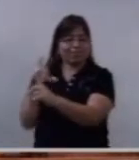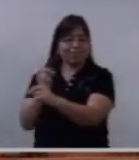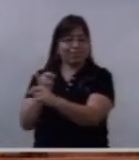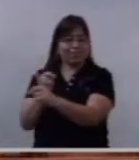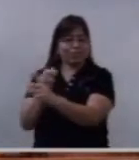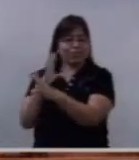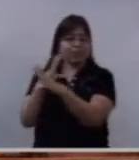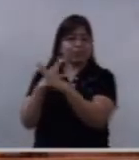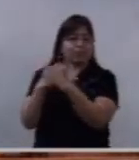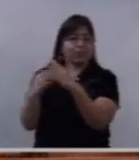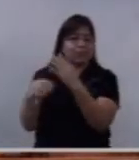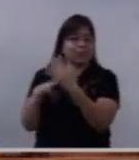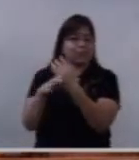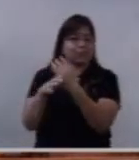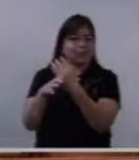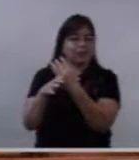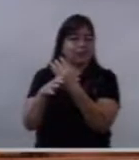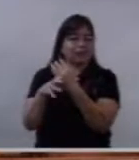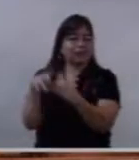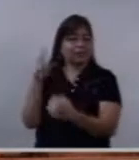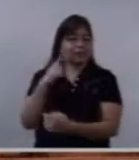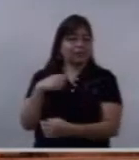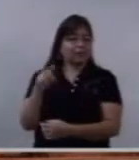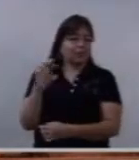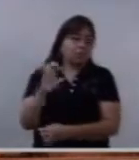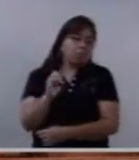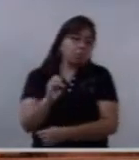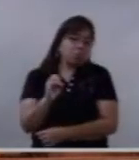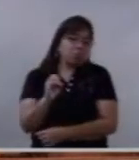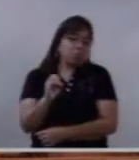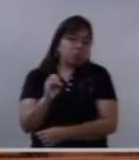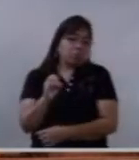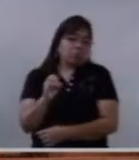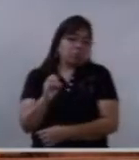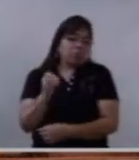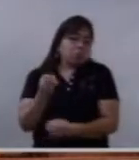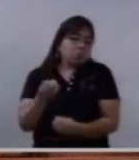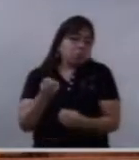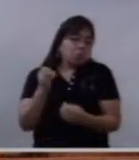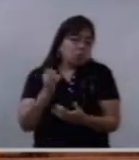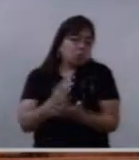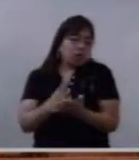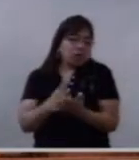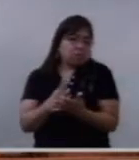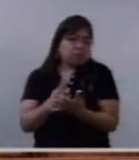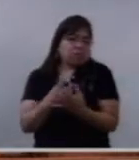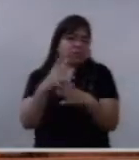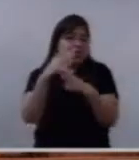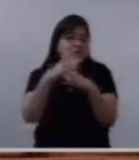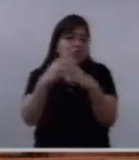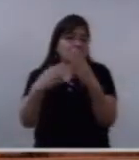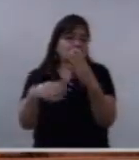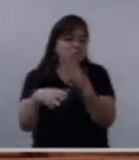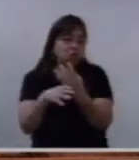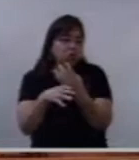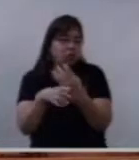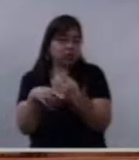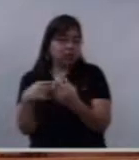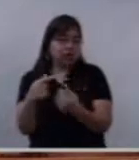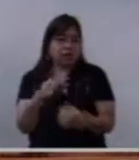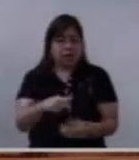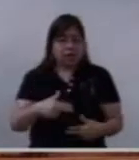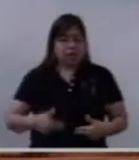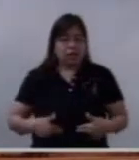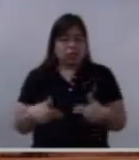total sentido a la vida, que lo único que le da alegría al corazón